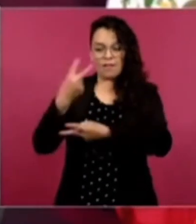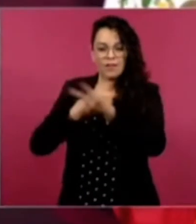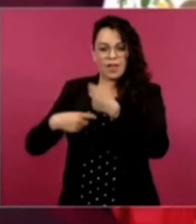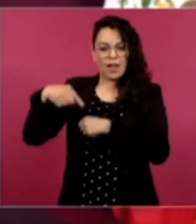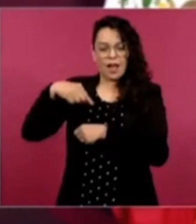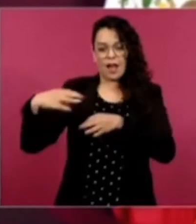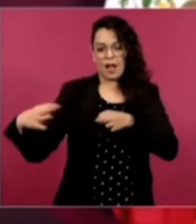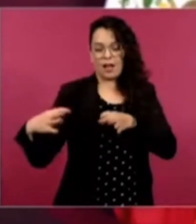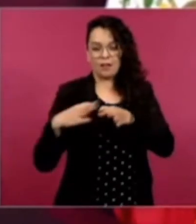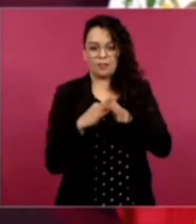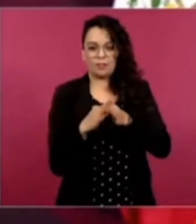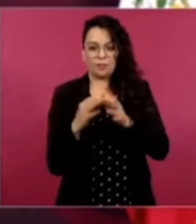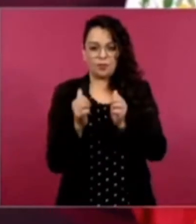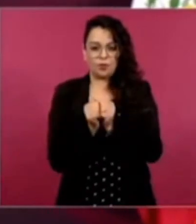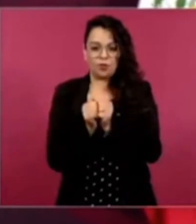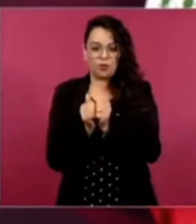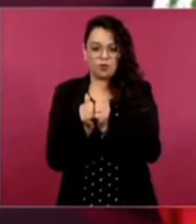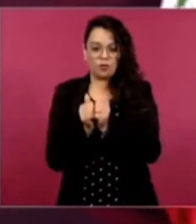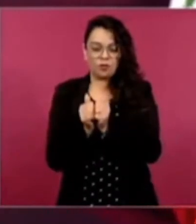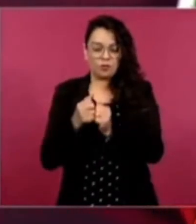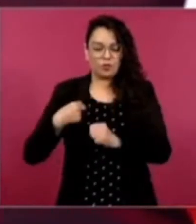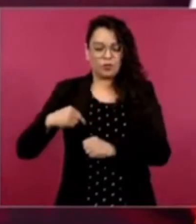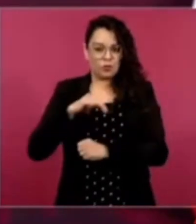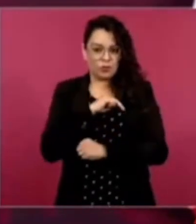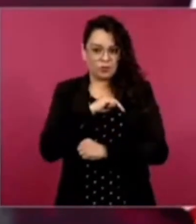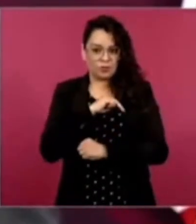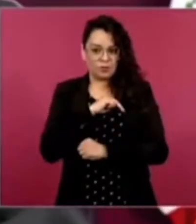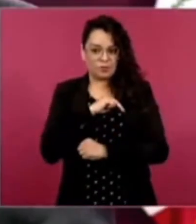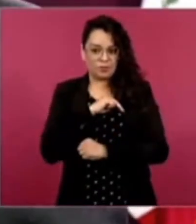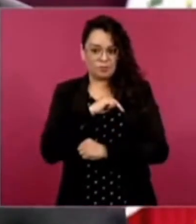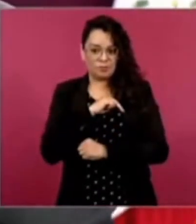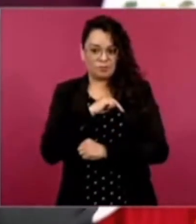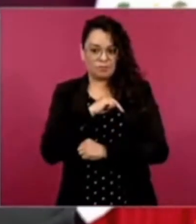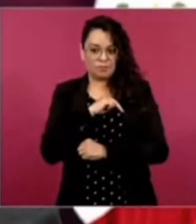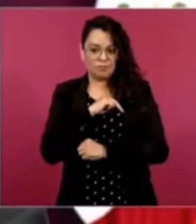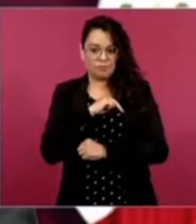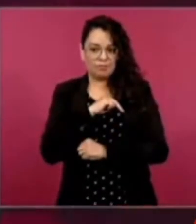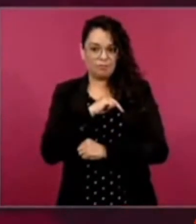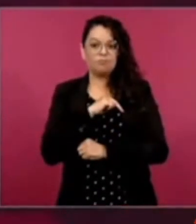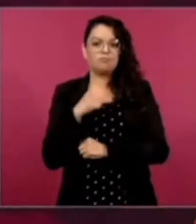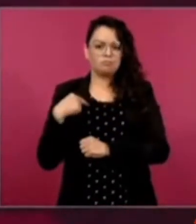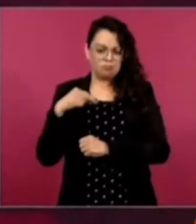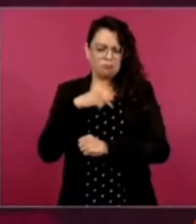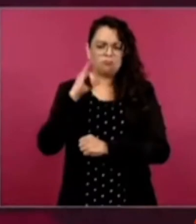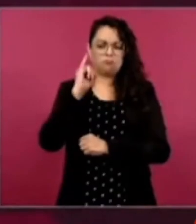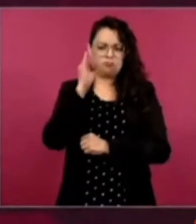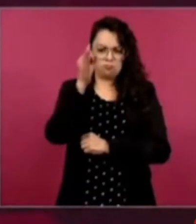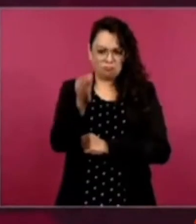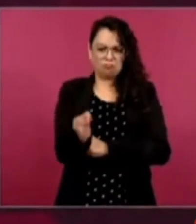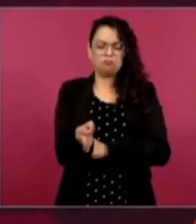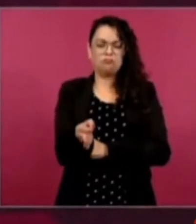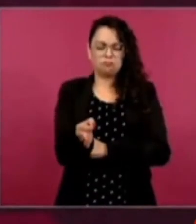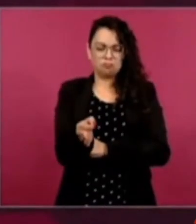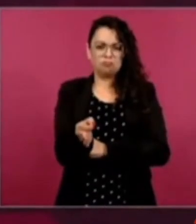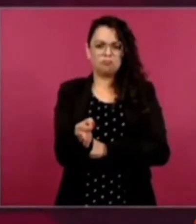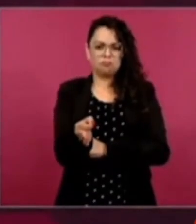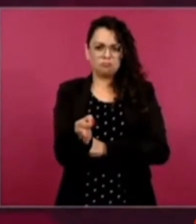Vamos a permitir, sin convocar,